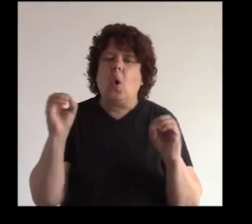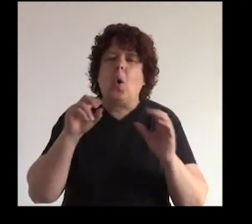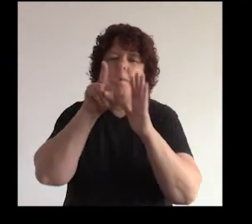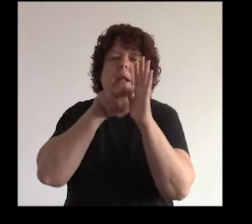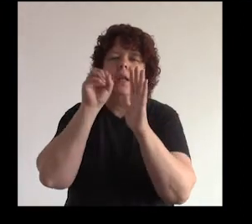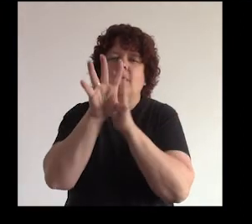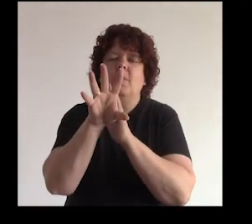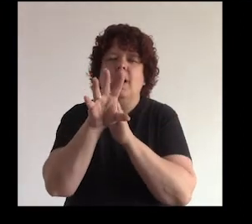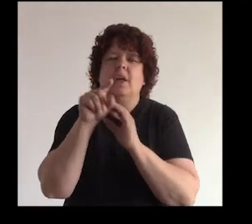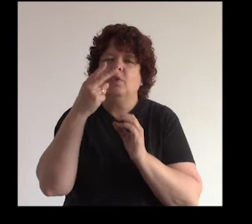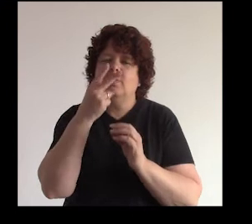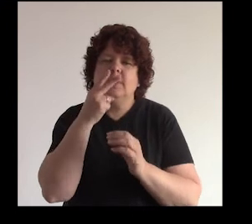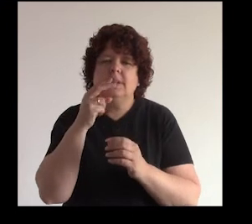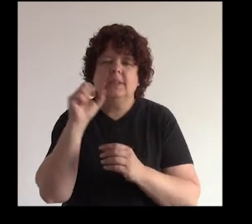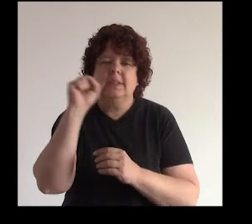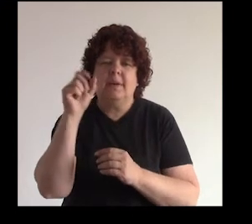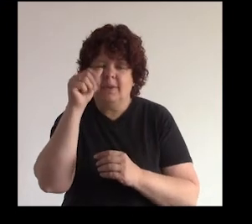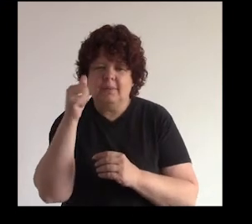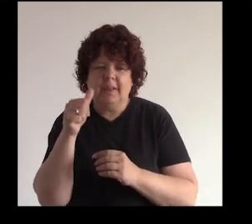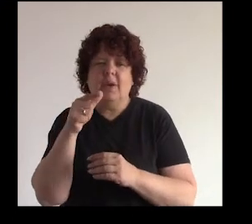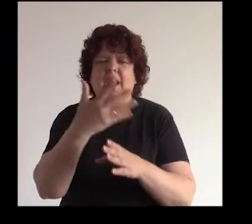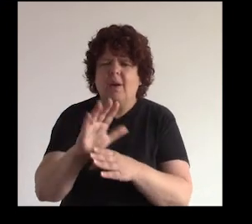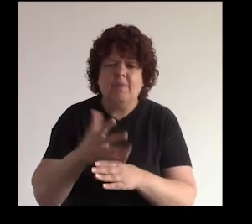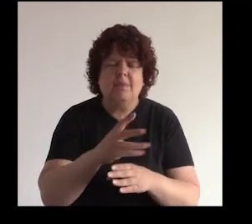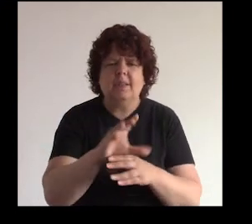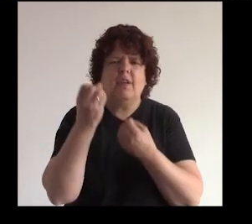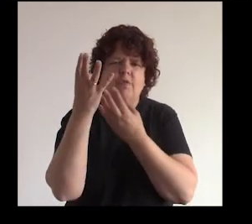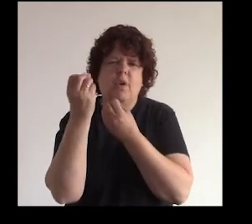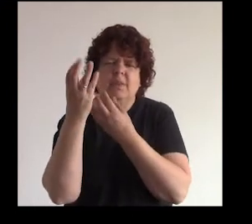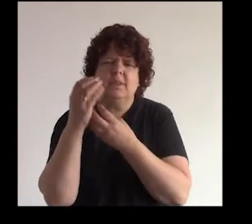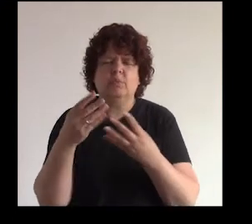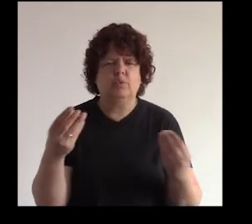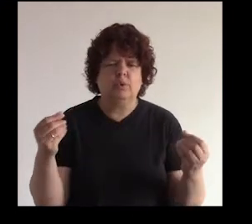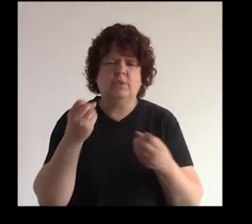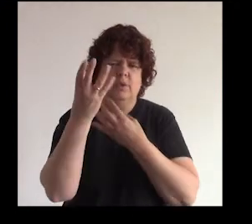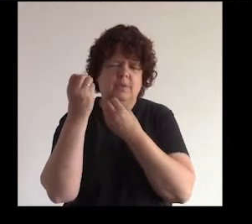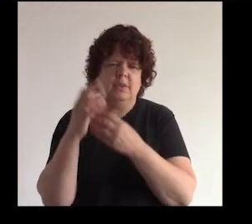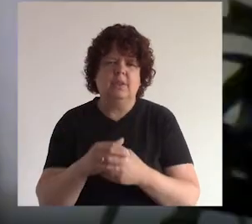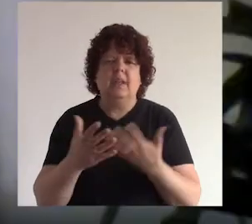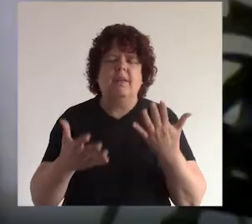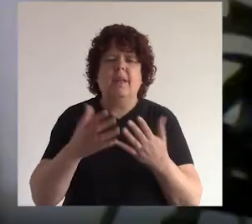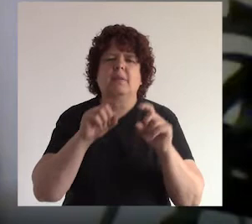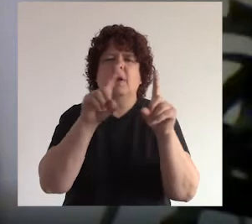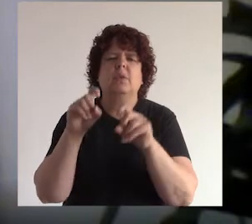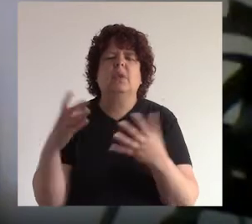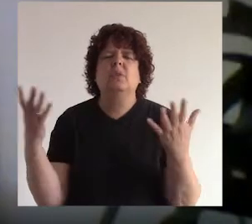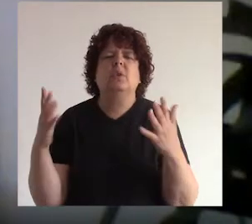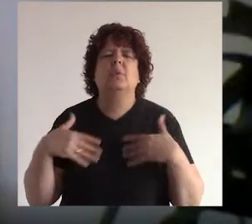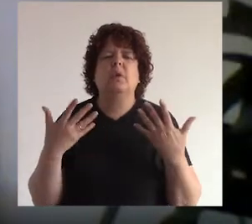película la más bonita que viste el fin de semana no compartes muchos datos ¿no? por ahí alguien pregunta